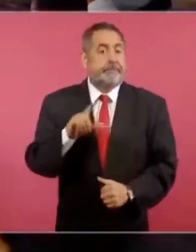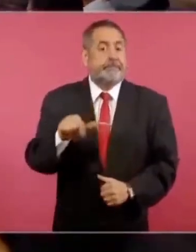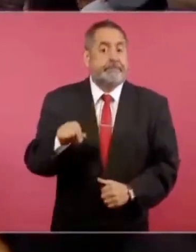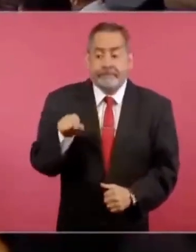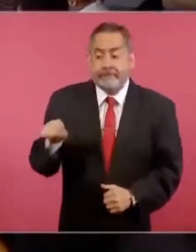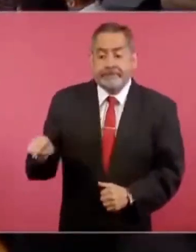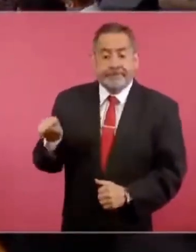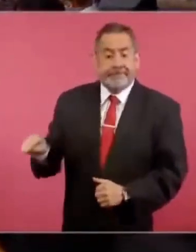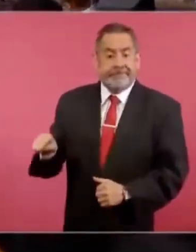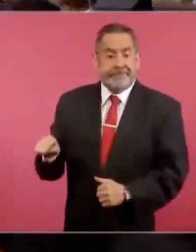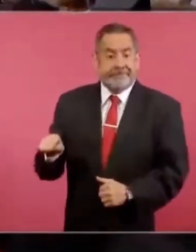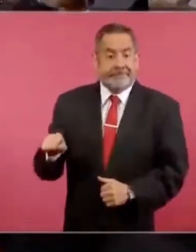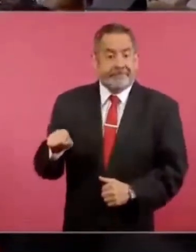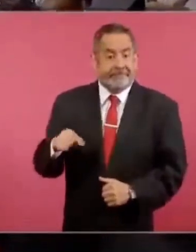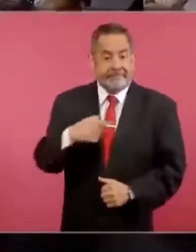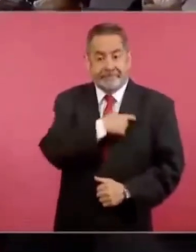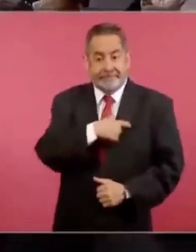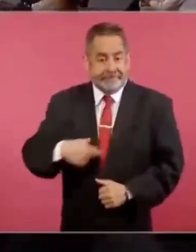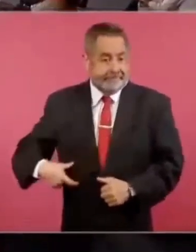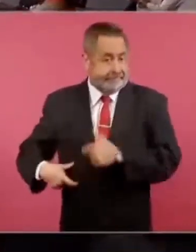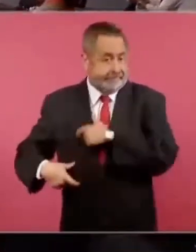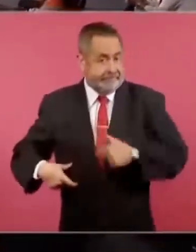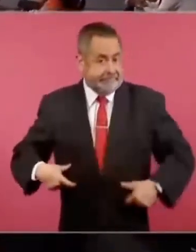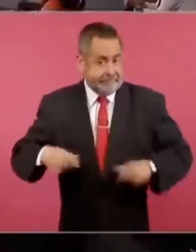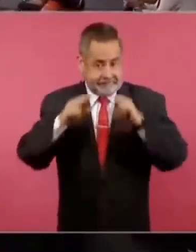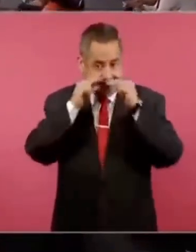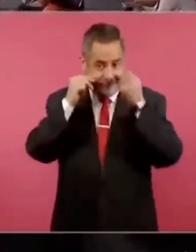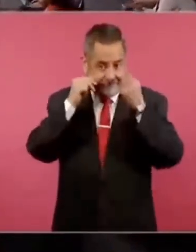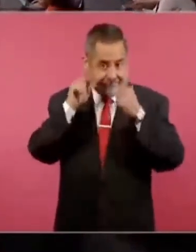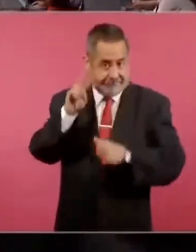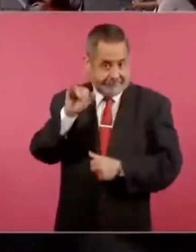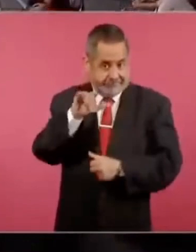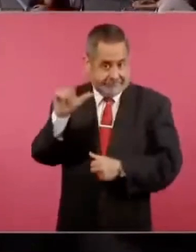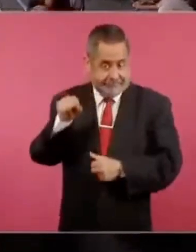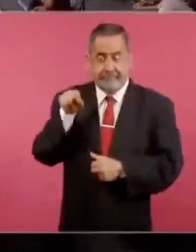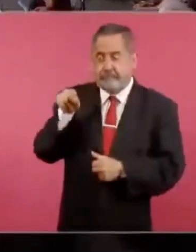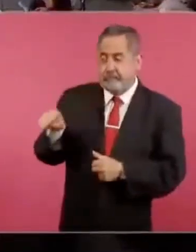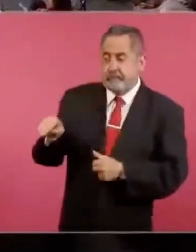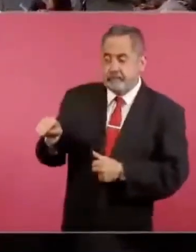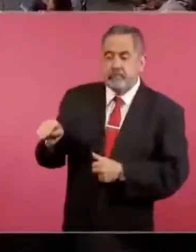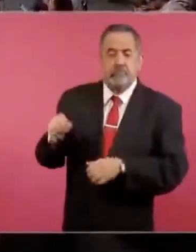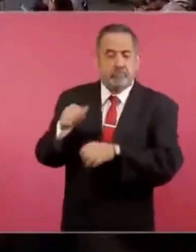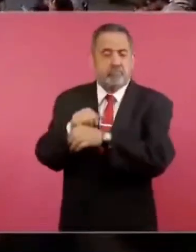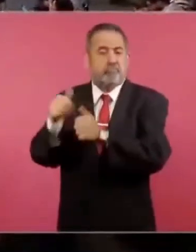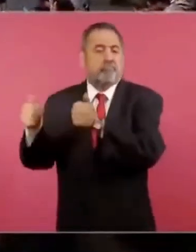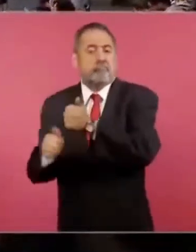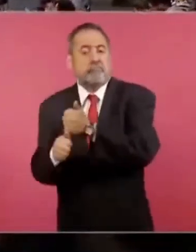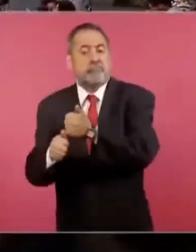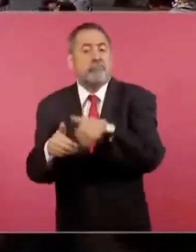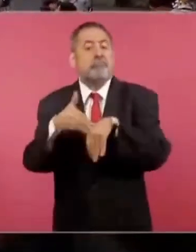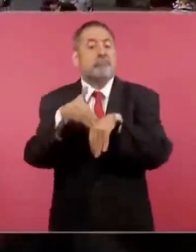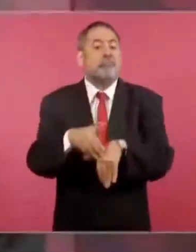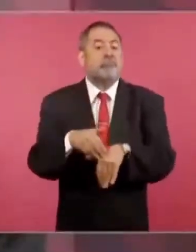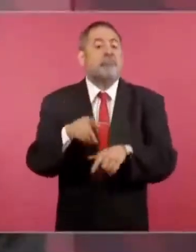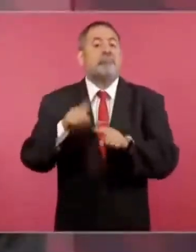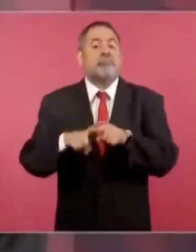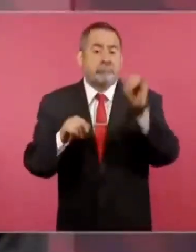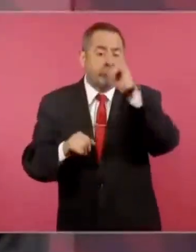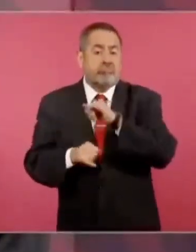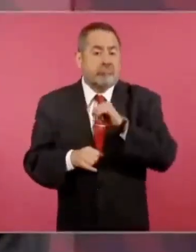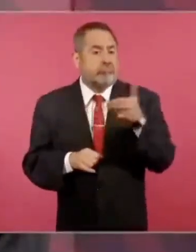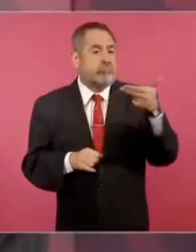Villa en ese entonces participa bajo las órdenes de Victoriano Huerta, fíjense,